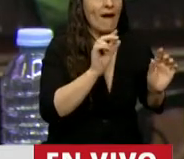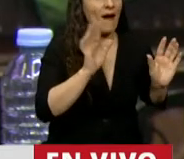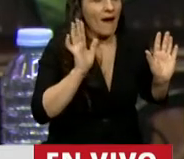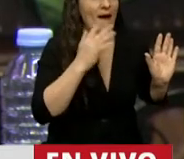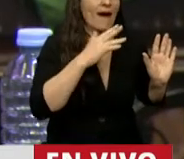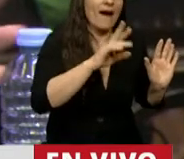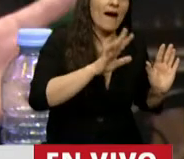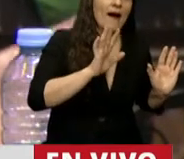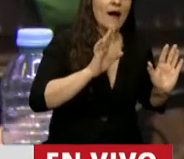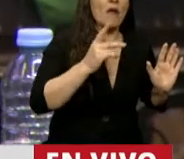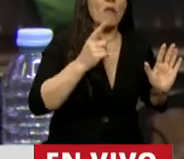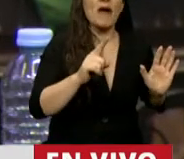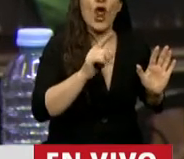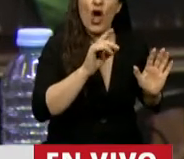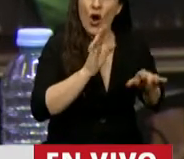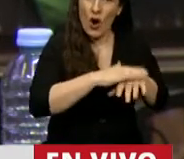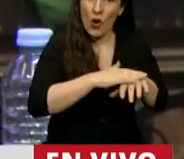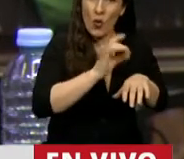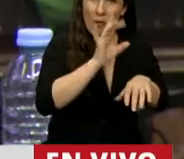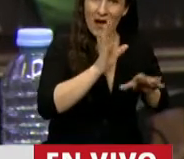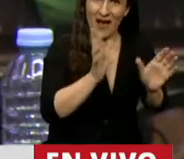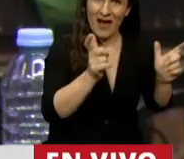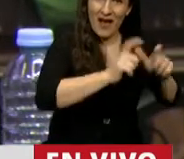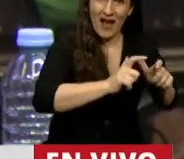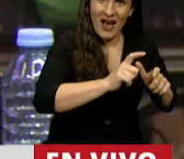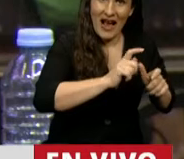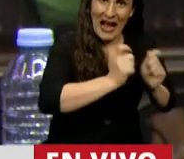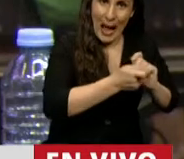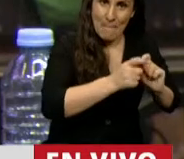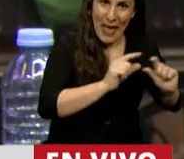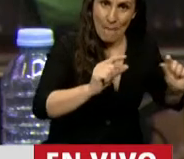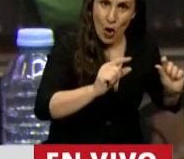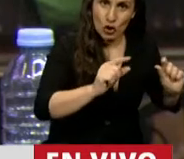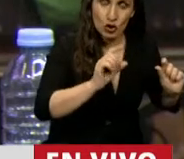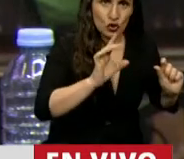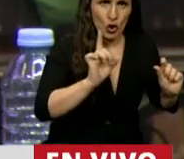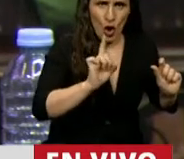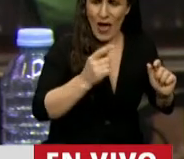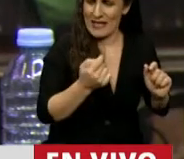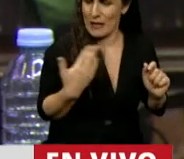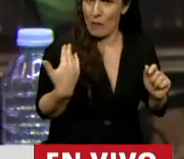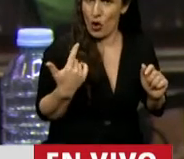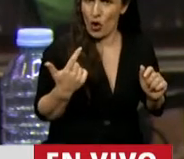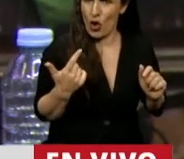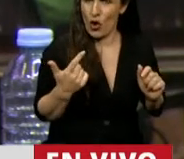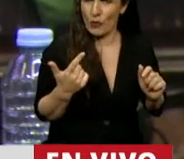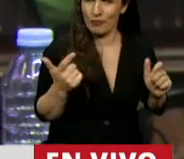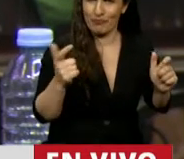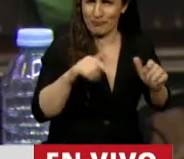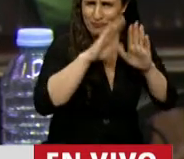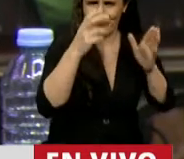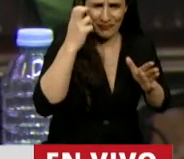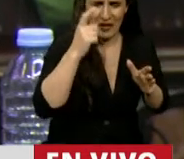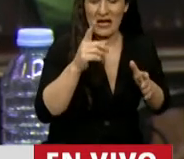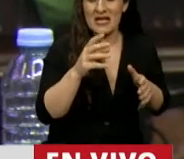Pero esto tampoco fue solamente de cambiemos. Hace muy poquito acá en la Cámara un diputado en algún momento de